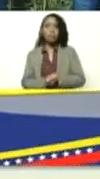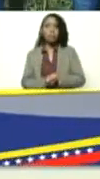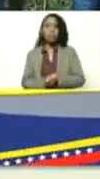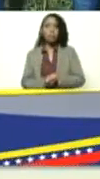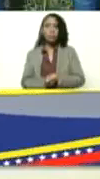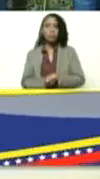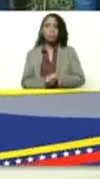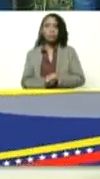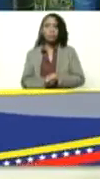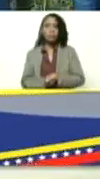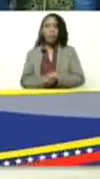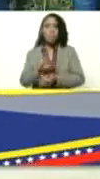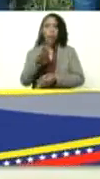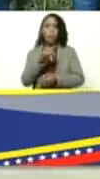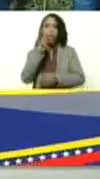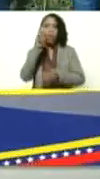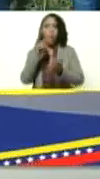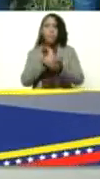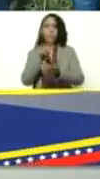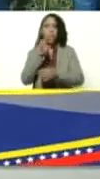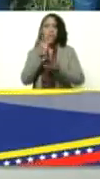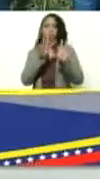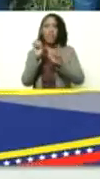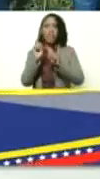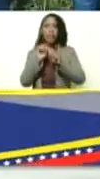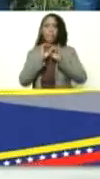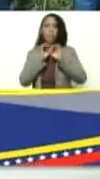llegamos a 2.090 contagios